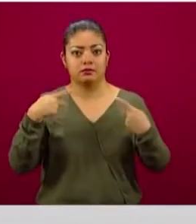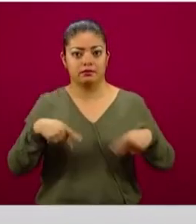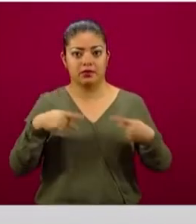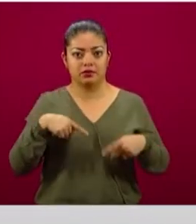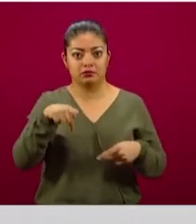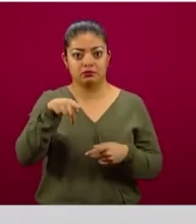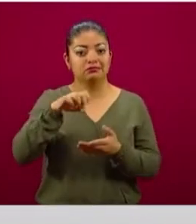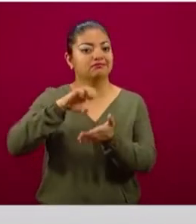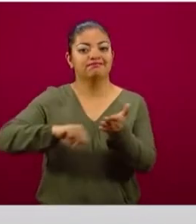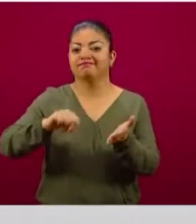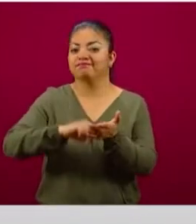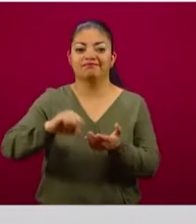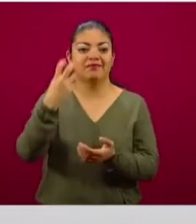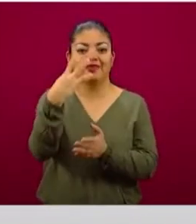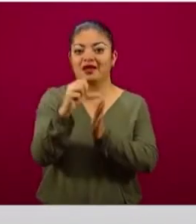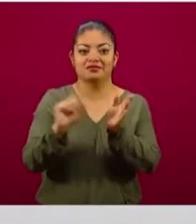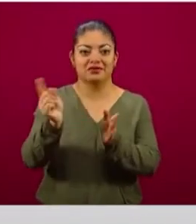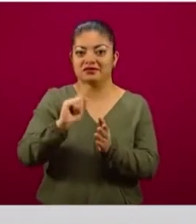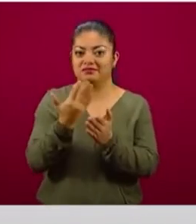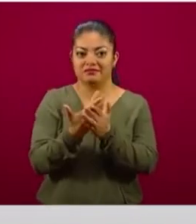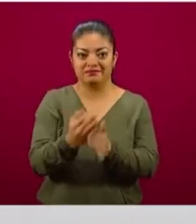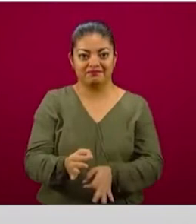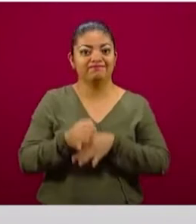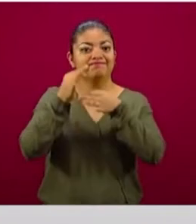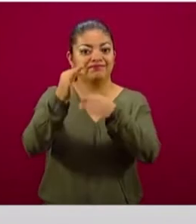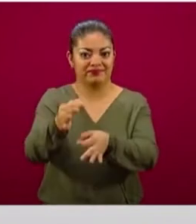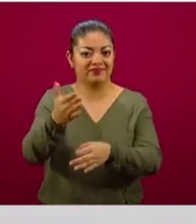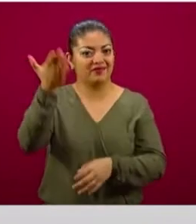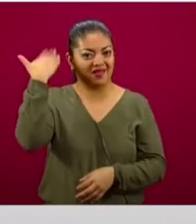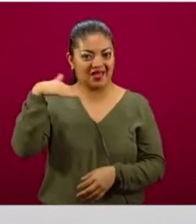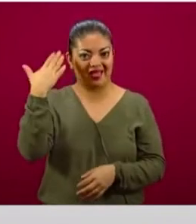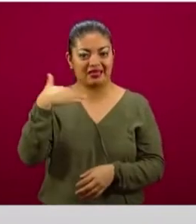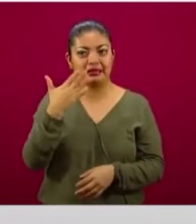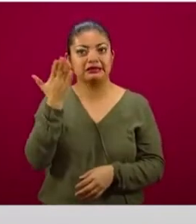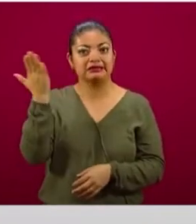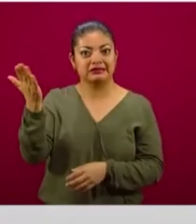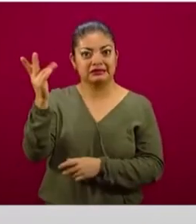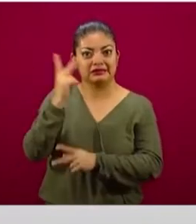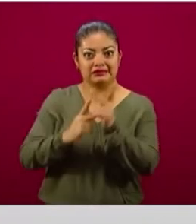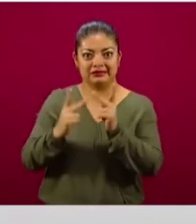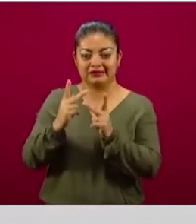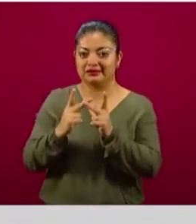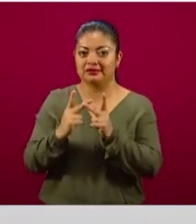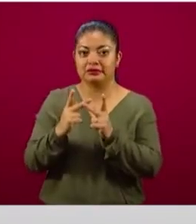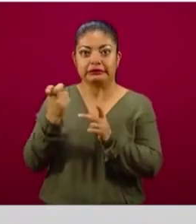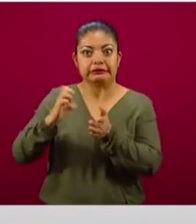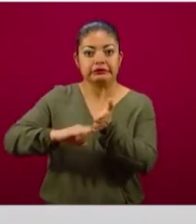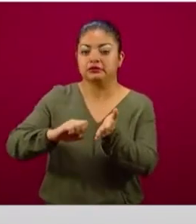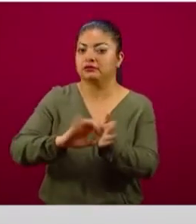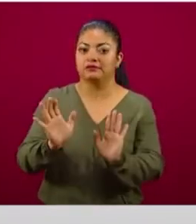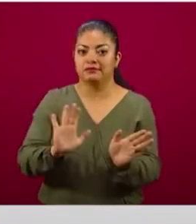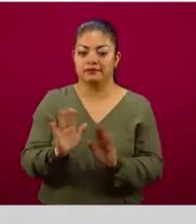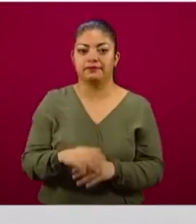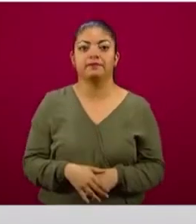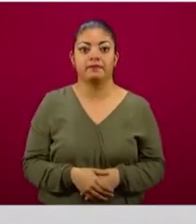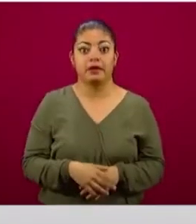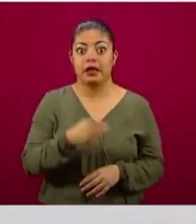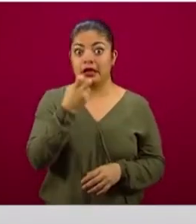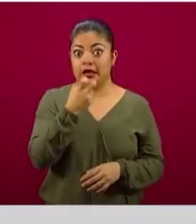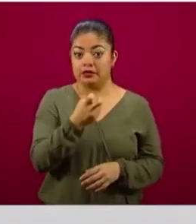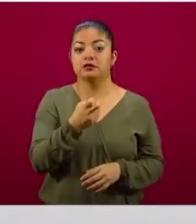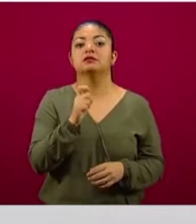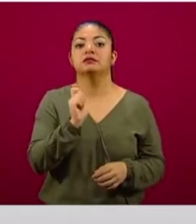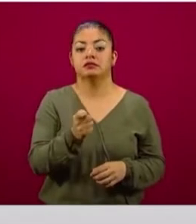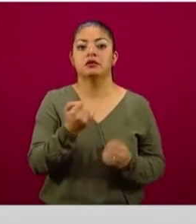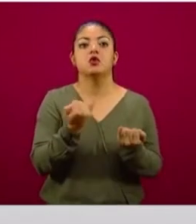se les hizo la retención del crédito que solicitaron anteriormente. Y sobre todo algo que nos interesaba mucho también, a los trabajadores